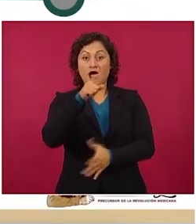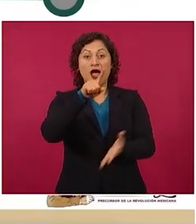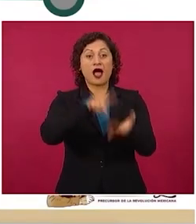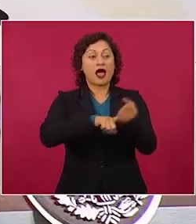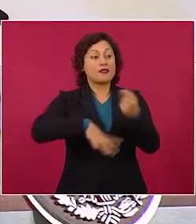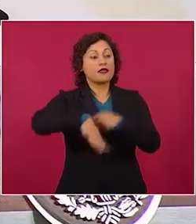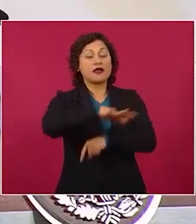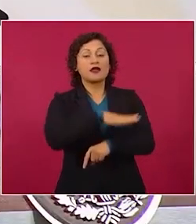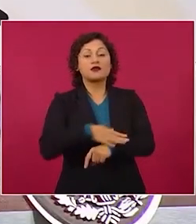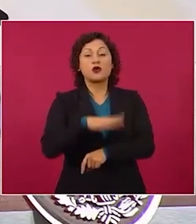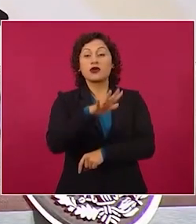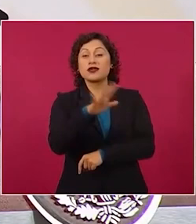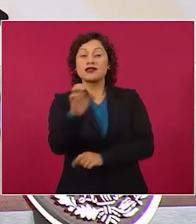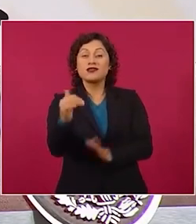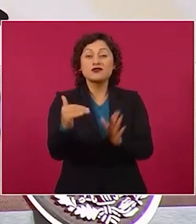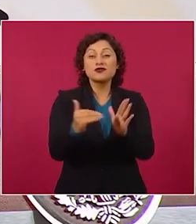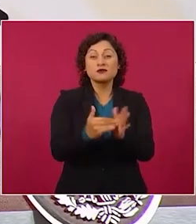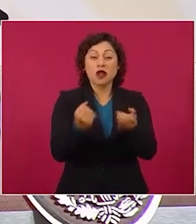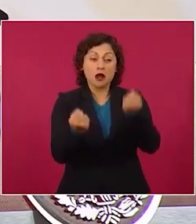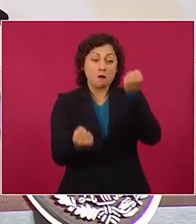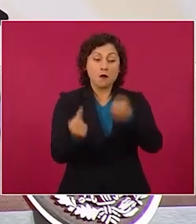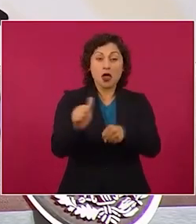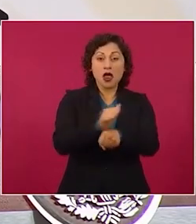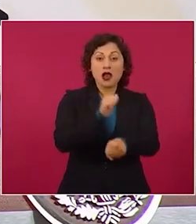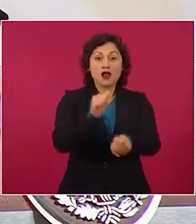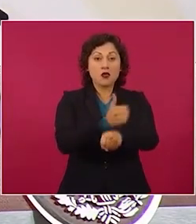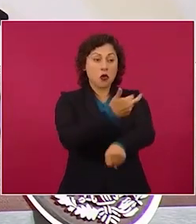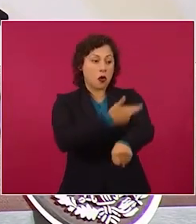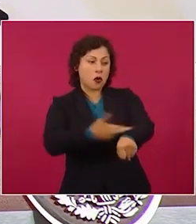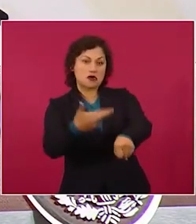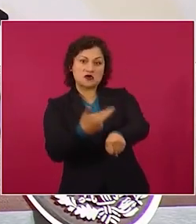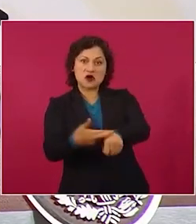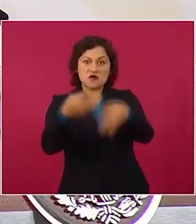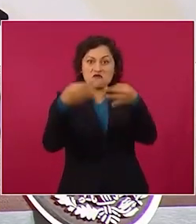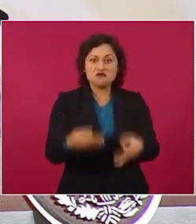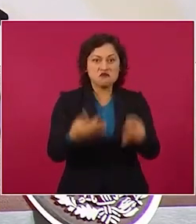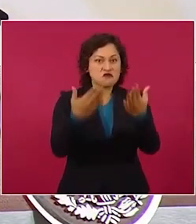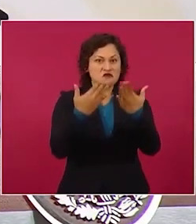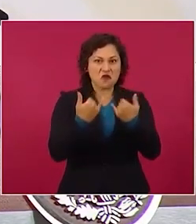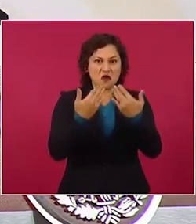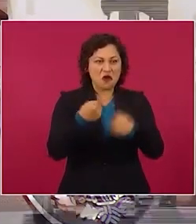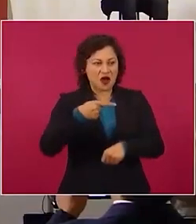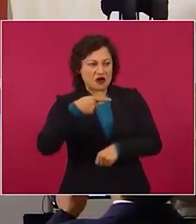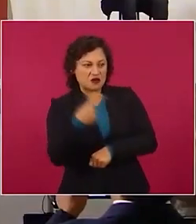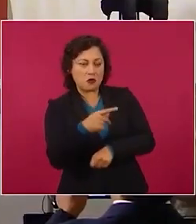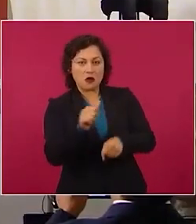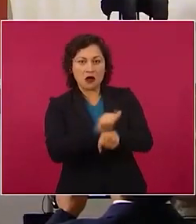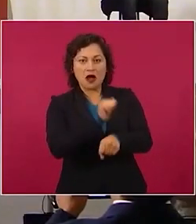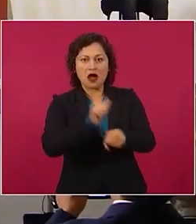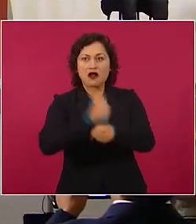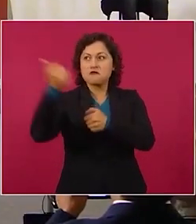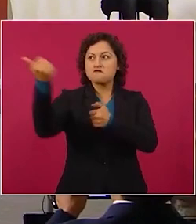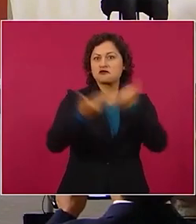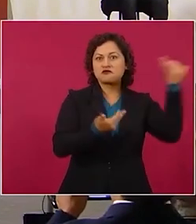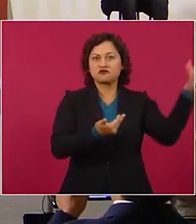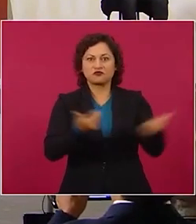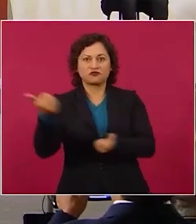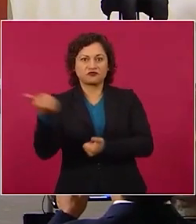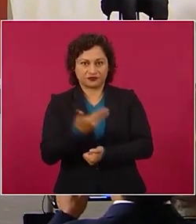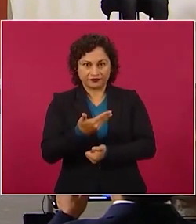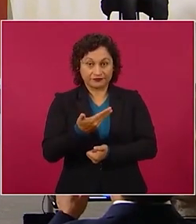500 mil vehículos irregulares de procedencia extranjera y solo del 1 de